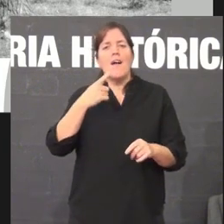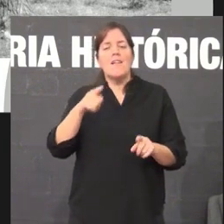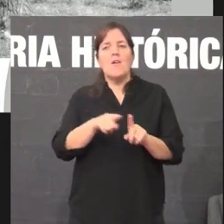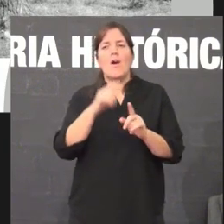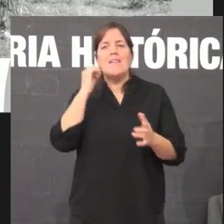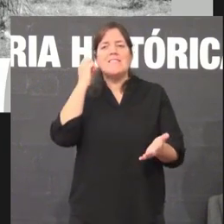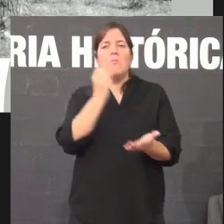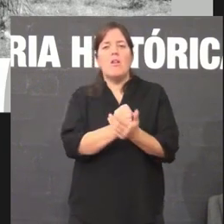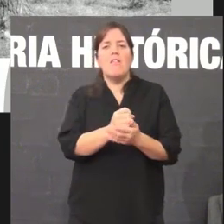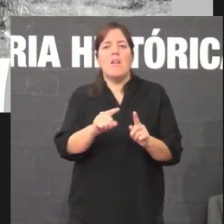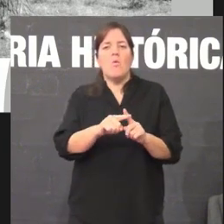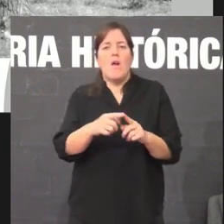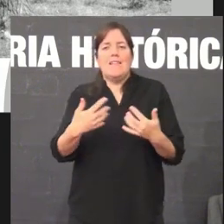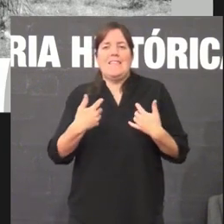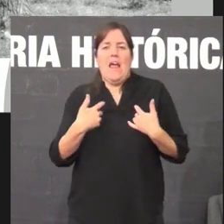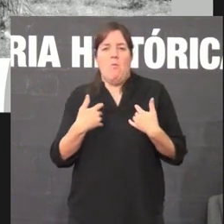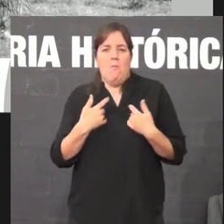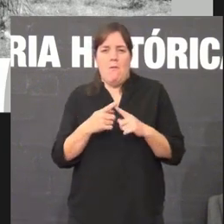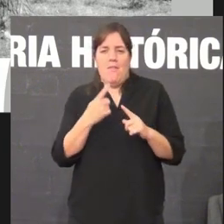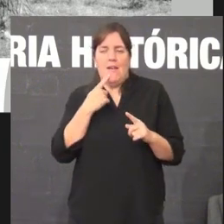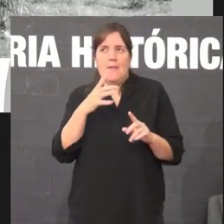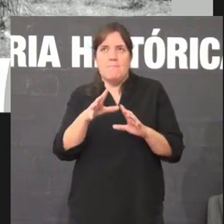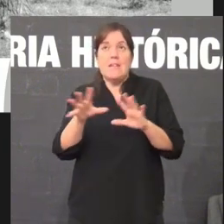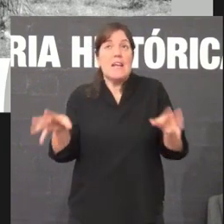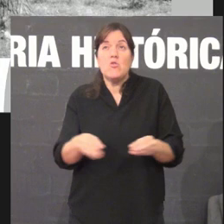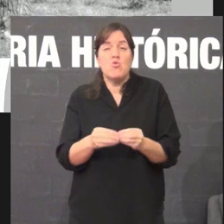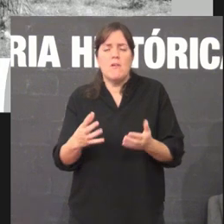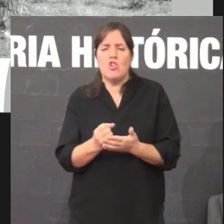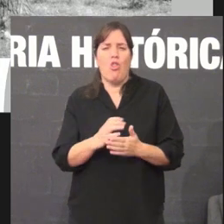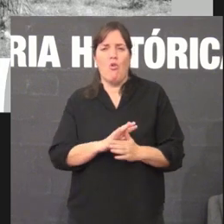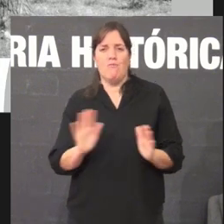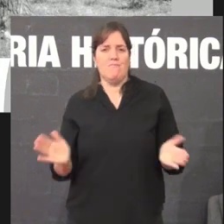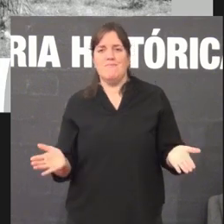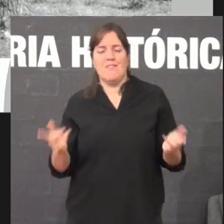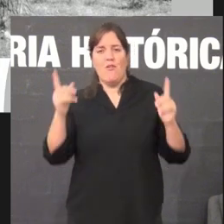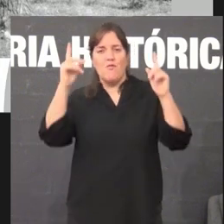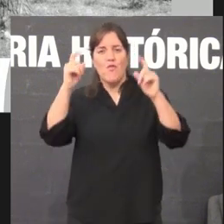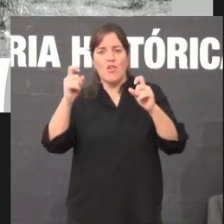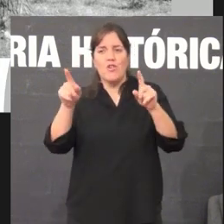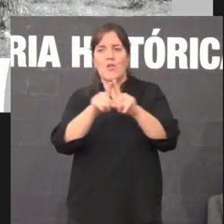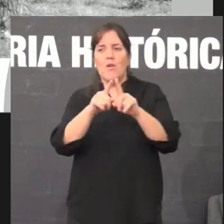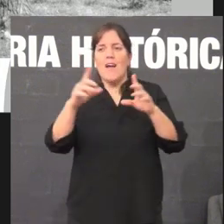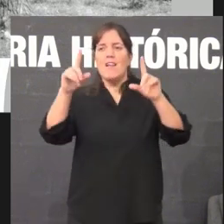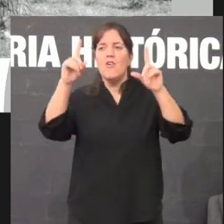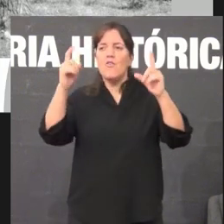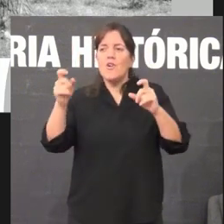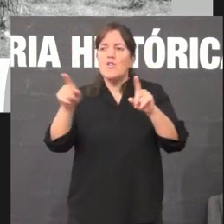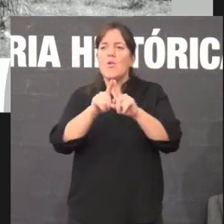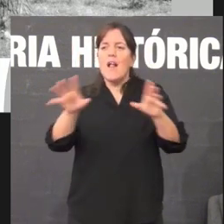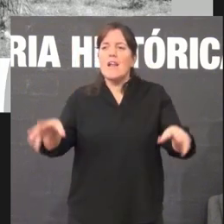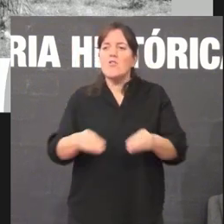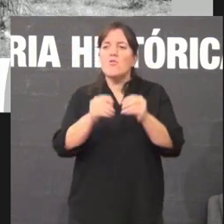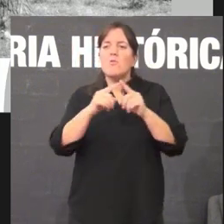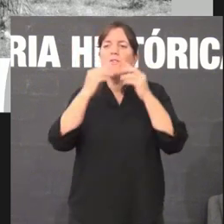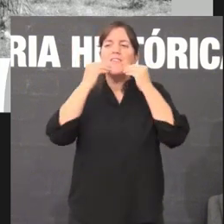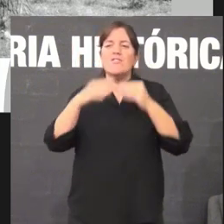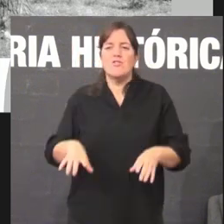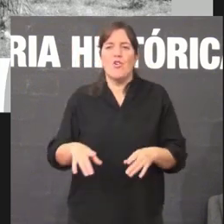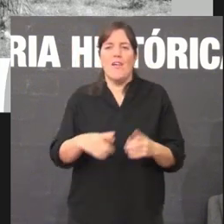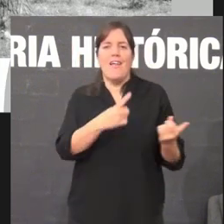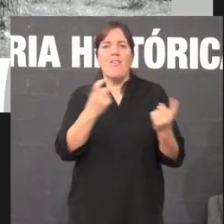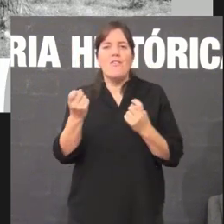posible simbolizar. Esta foto resume o todo. E resume tamén unha historia que necesitamos contar as